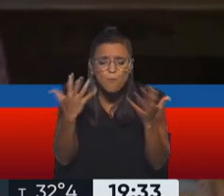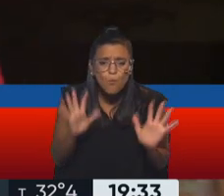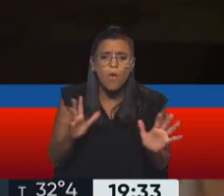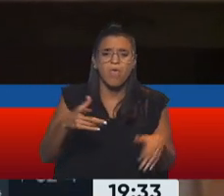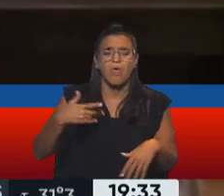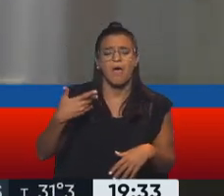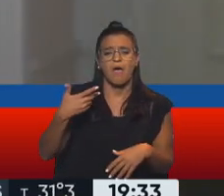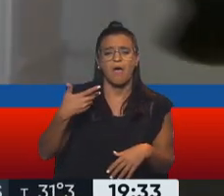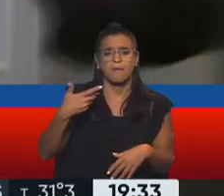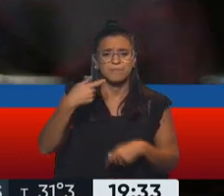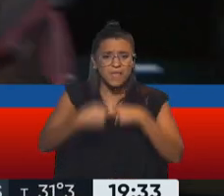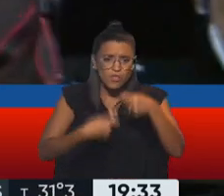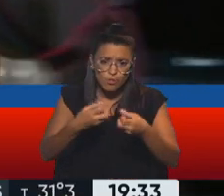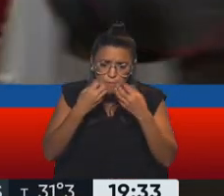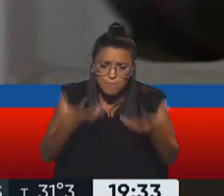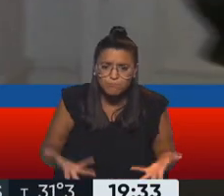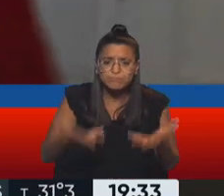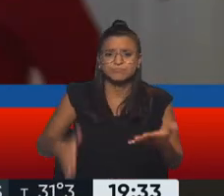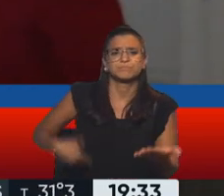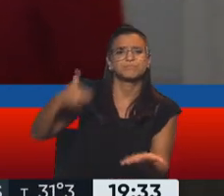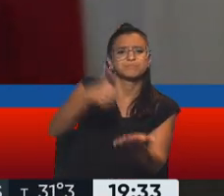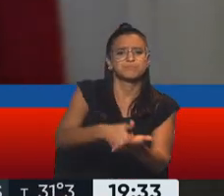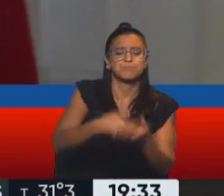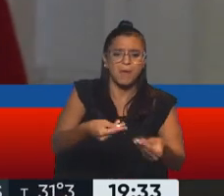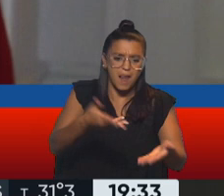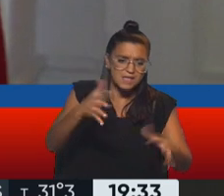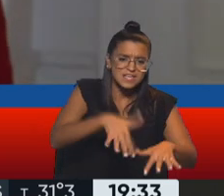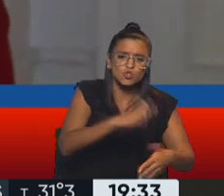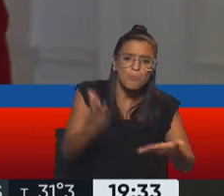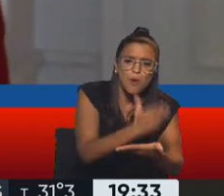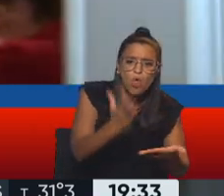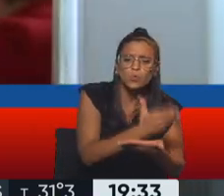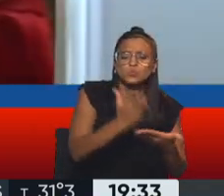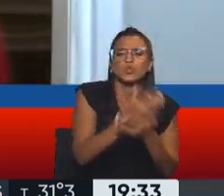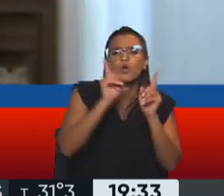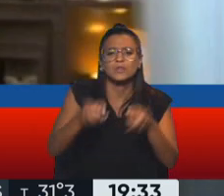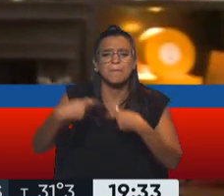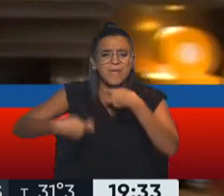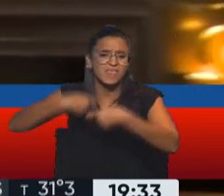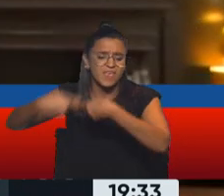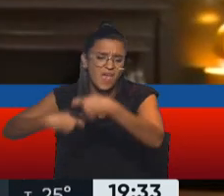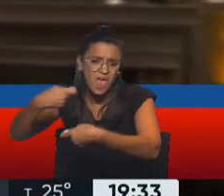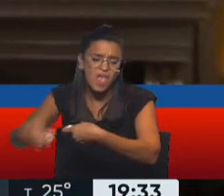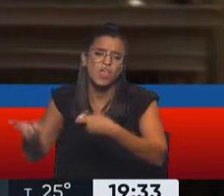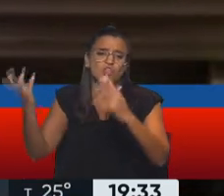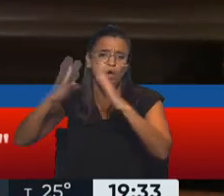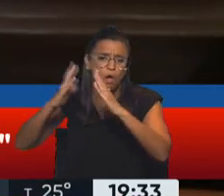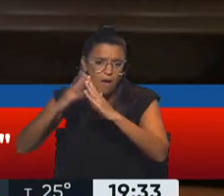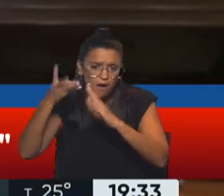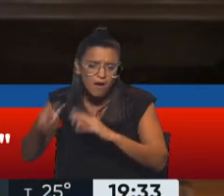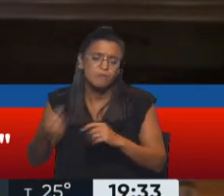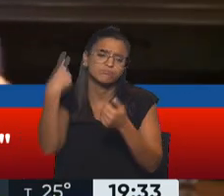de crédito para todo lo que son inversiones productivas, para el desarrollo de créditos hipotecarios.